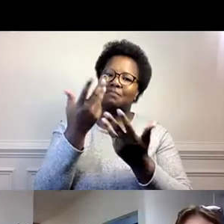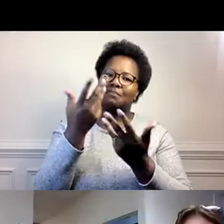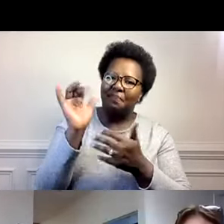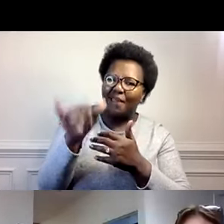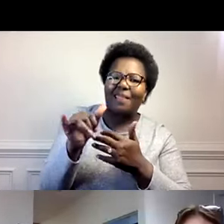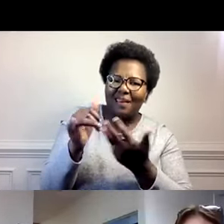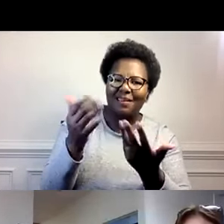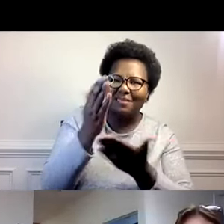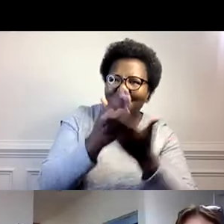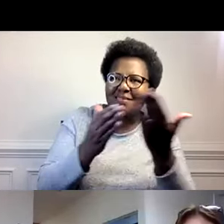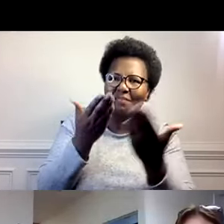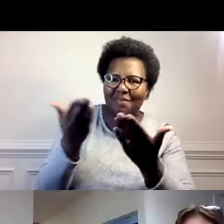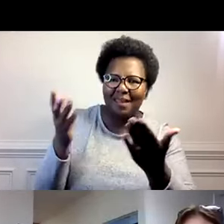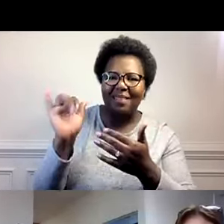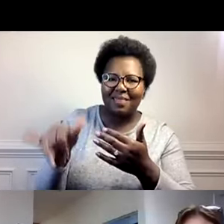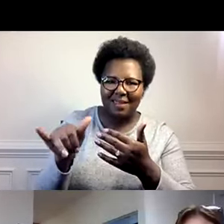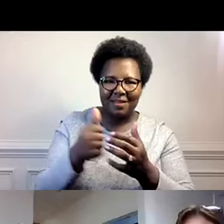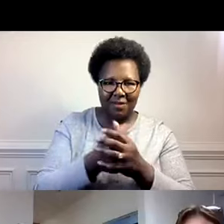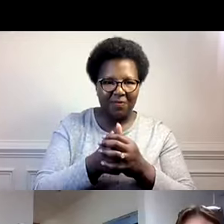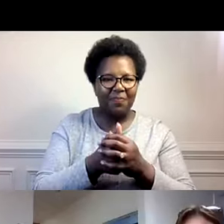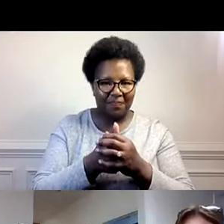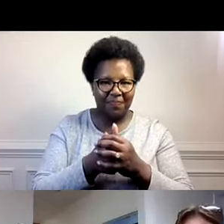Nos íbamos bien. Cosas así por el estilo.